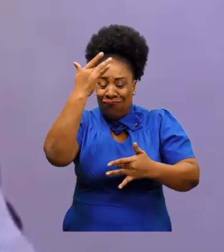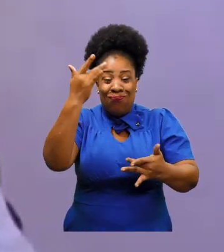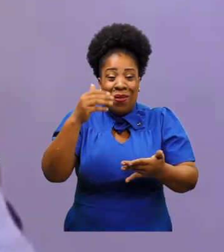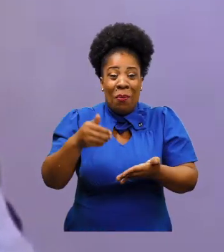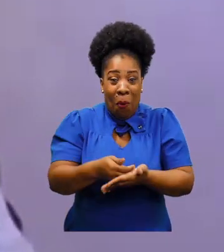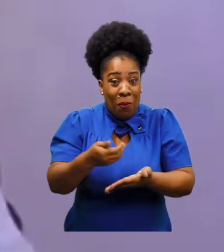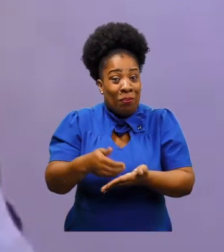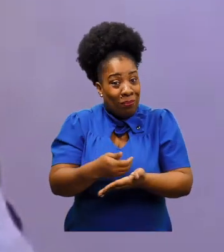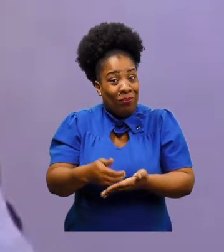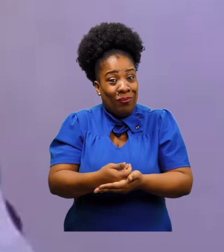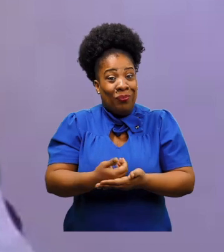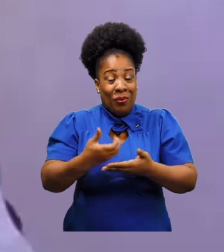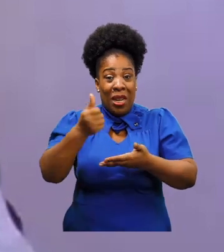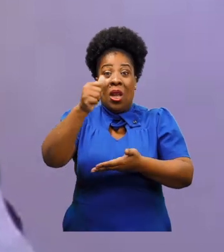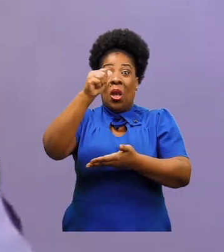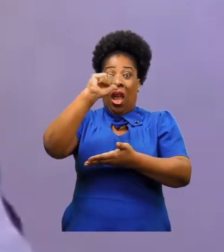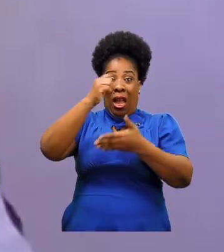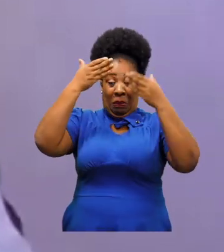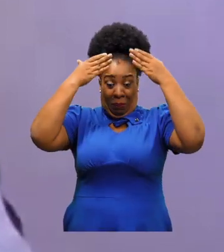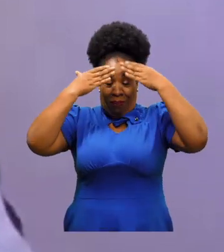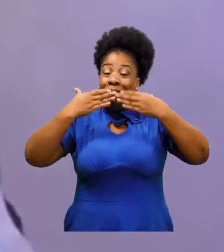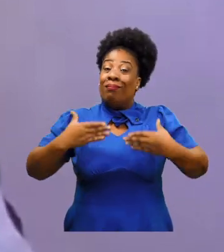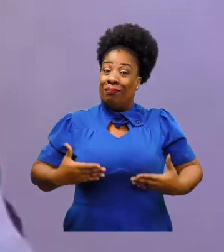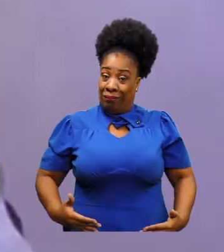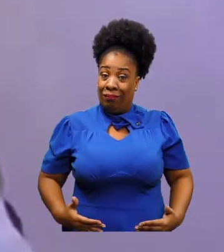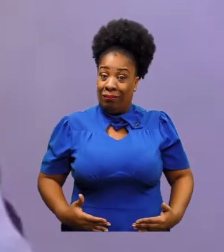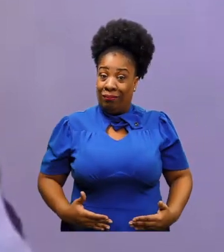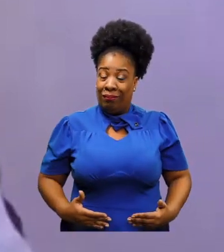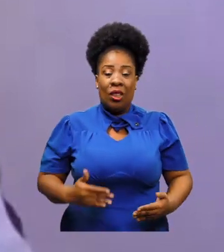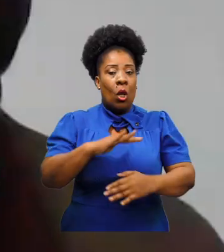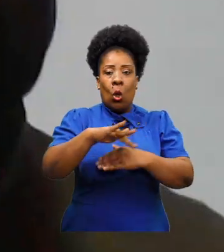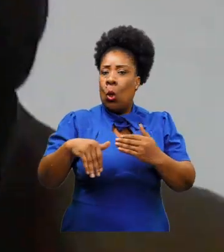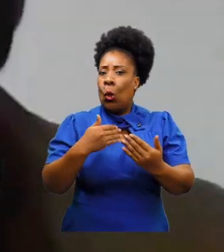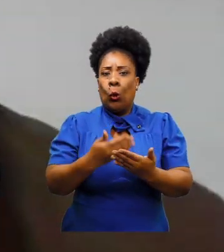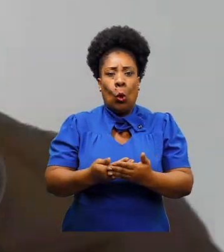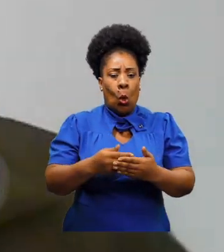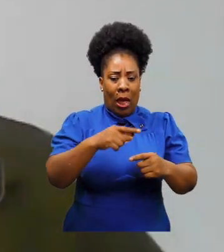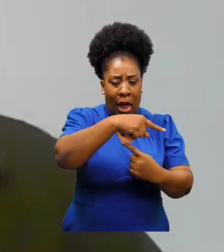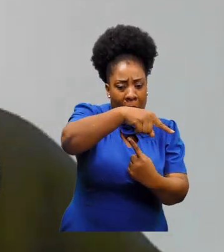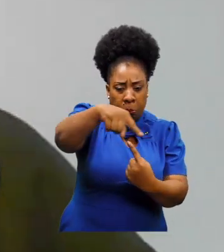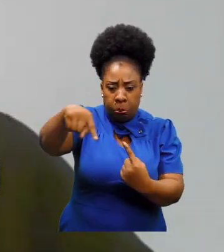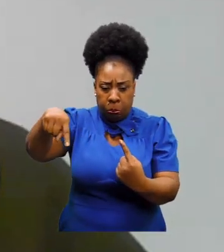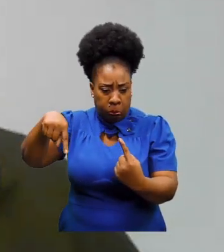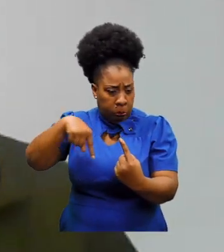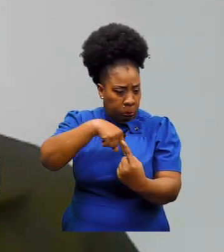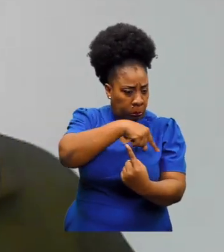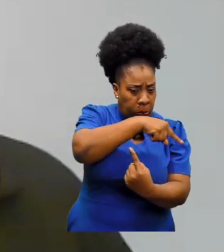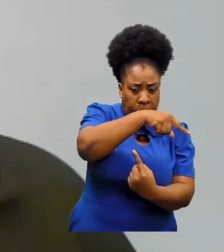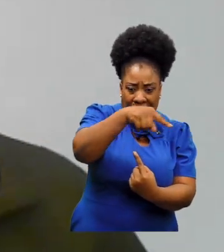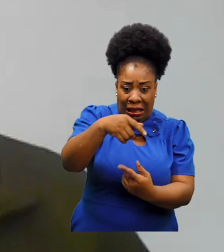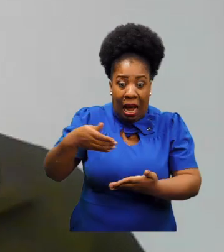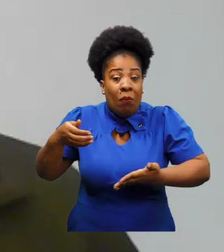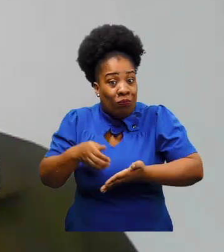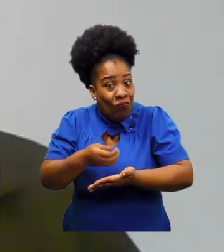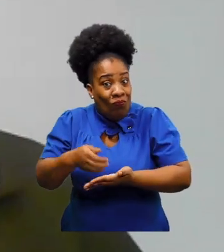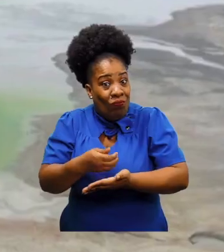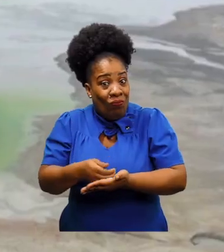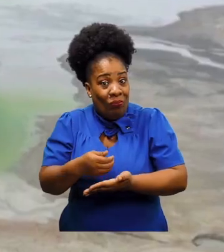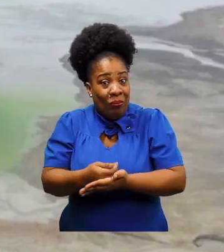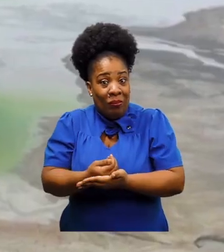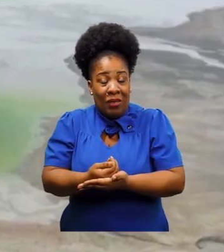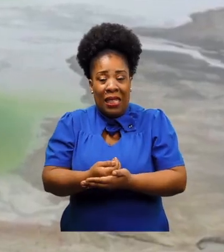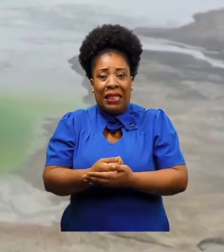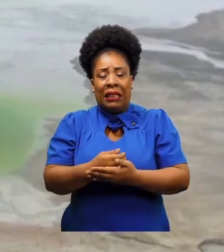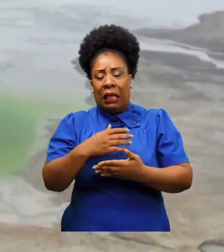exposición a metales pesados, metaloides y otras sustancias químicas tóxicas. Todas las zonas asociadas a la minería en nuestro país